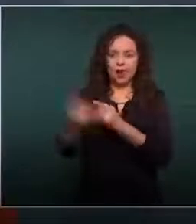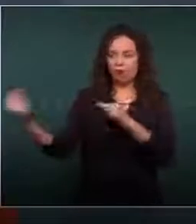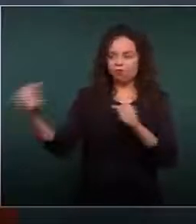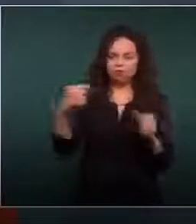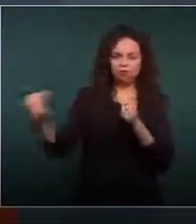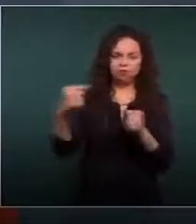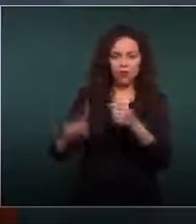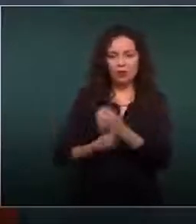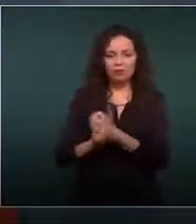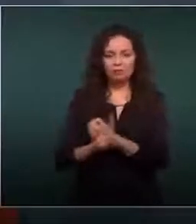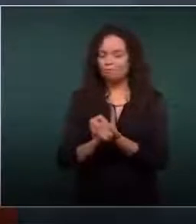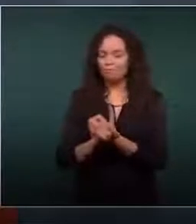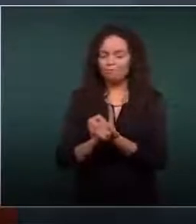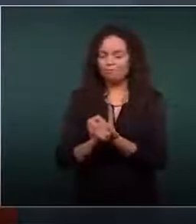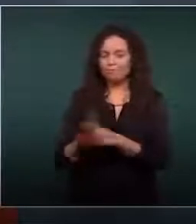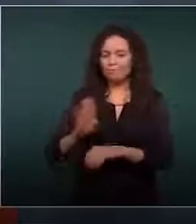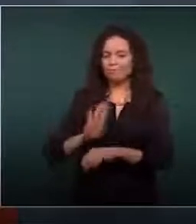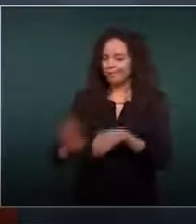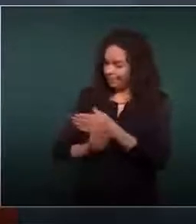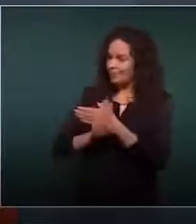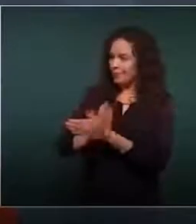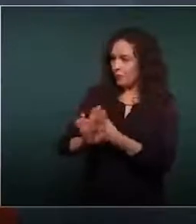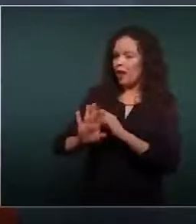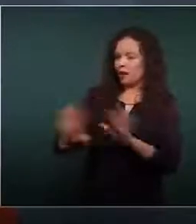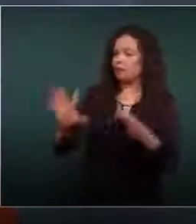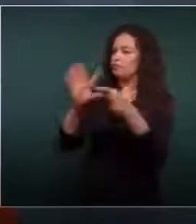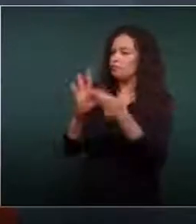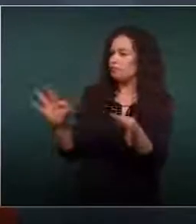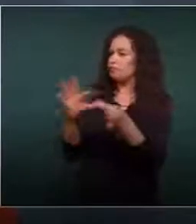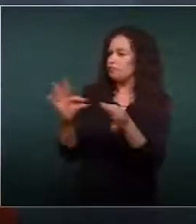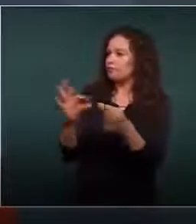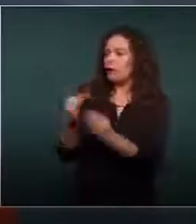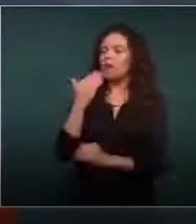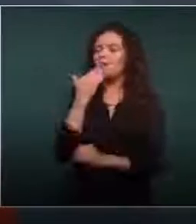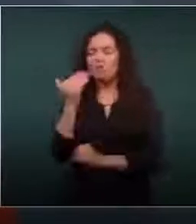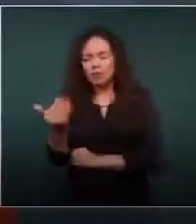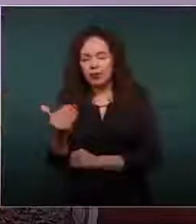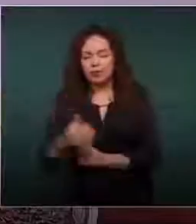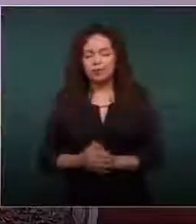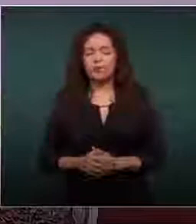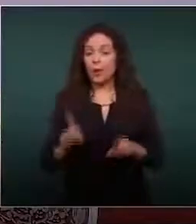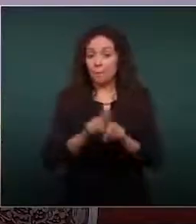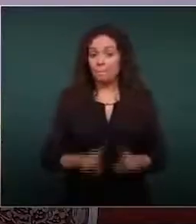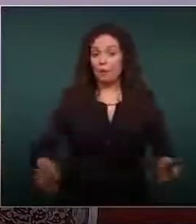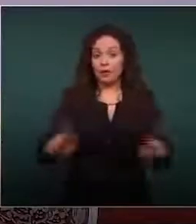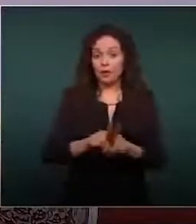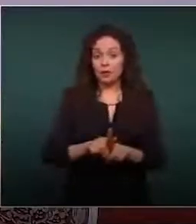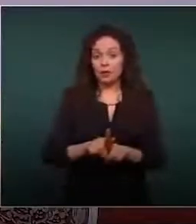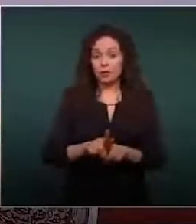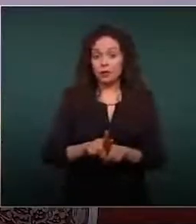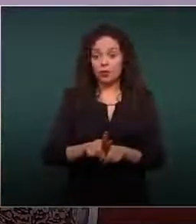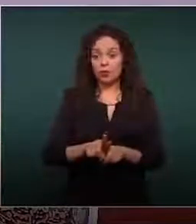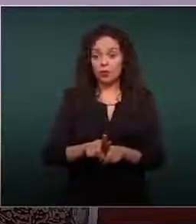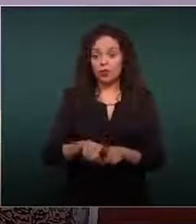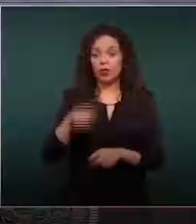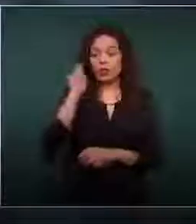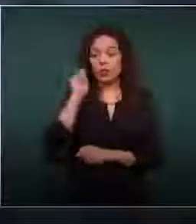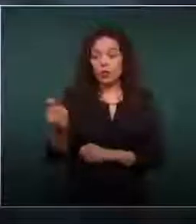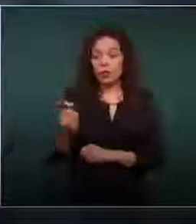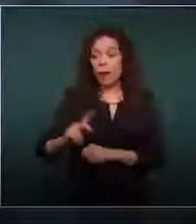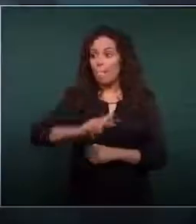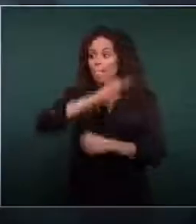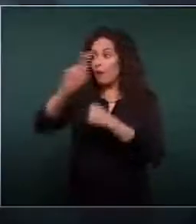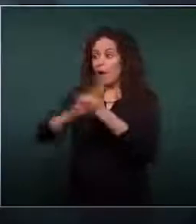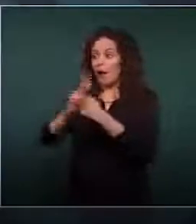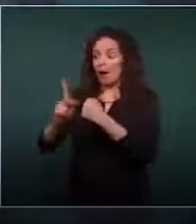Y también cuando nos exigían los países productores de petróleo,